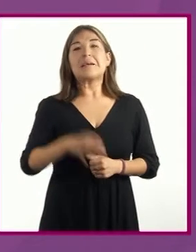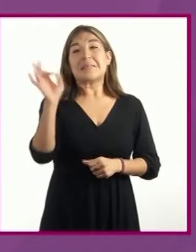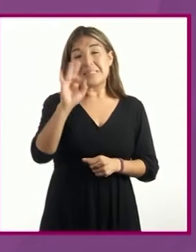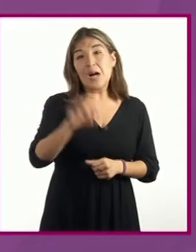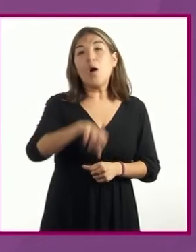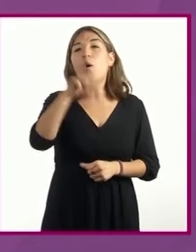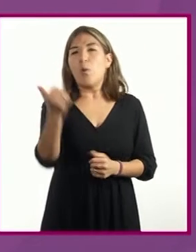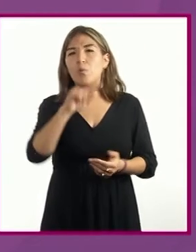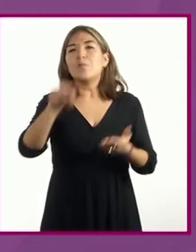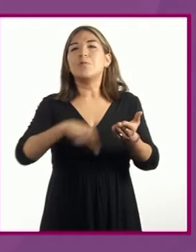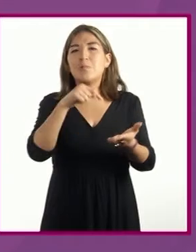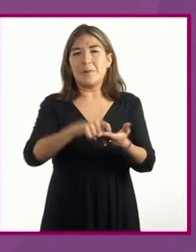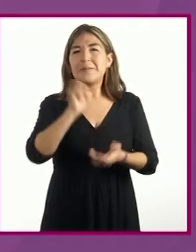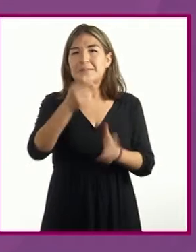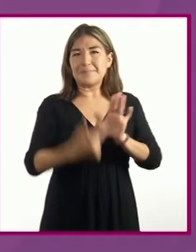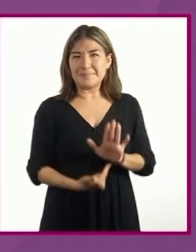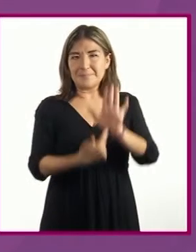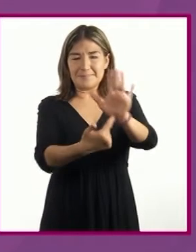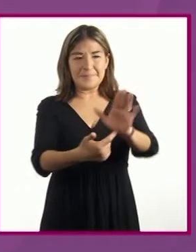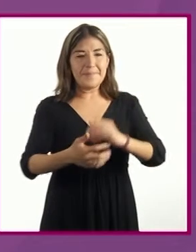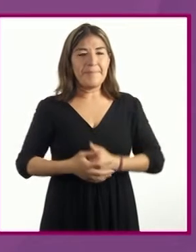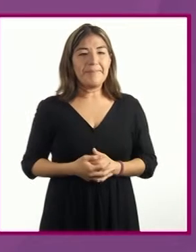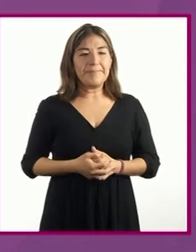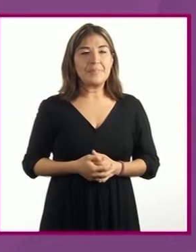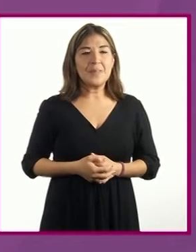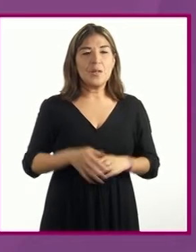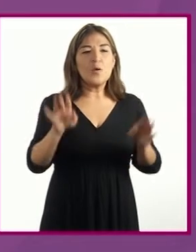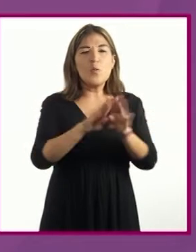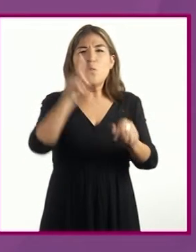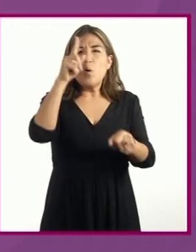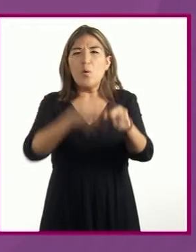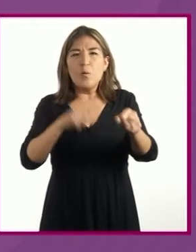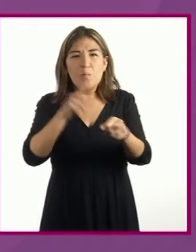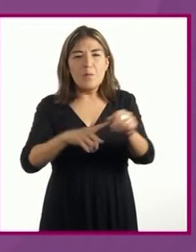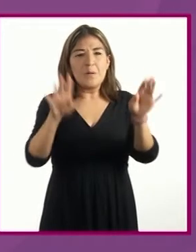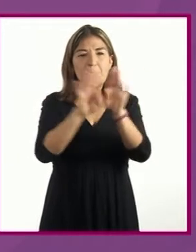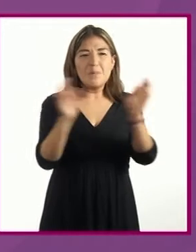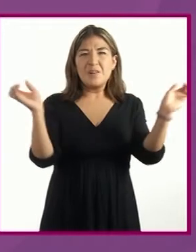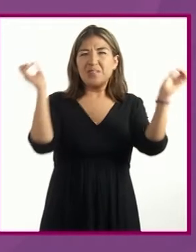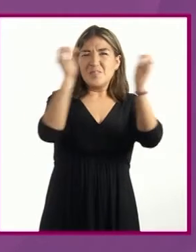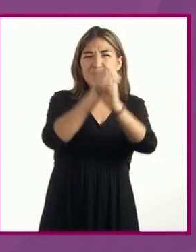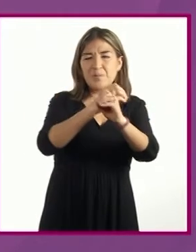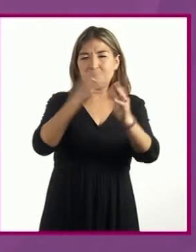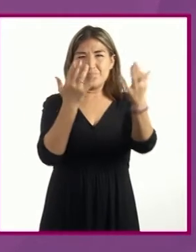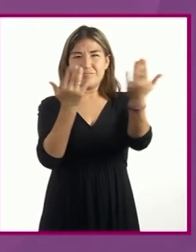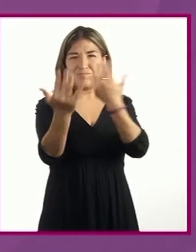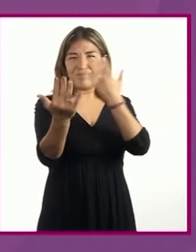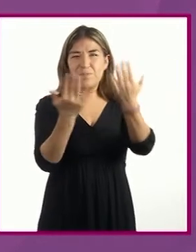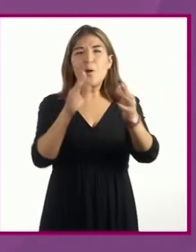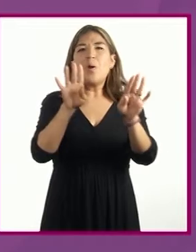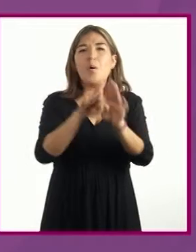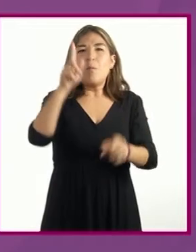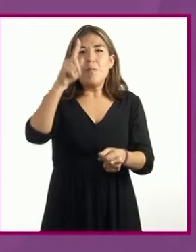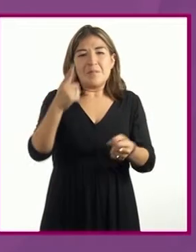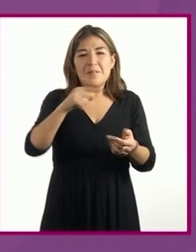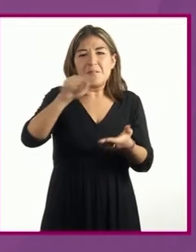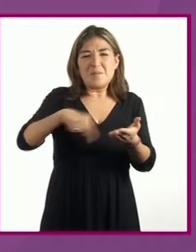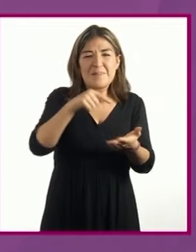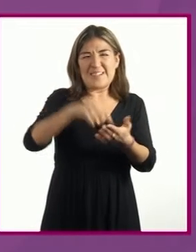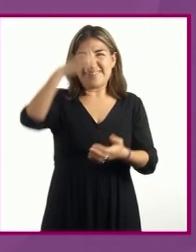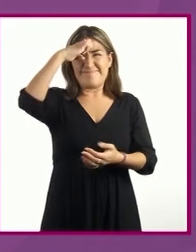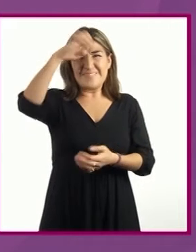otros espacios muestren la preponderancia de un color sobre otros, y panorámicas de tierras extrañas,